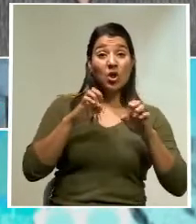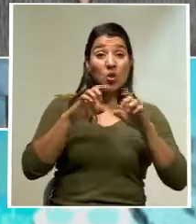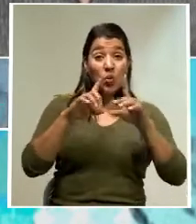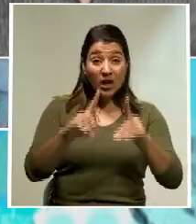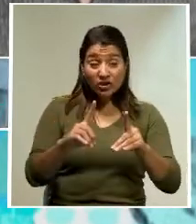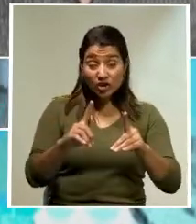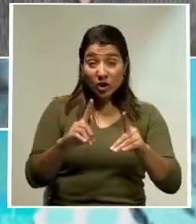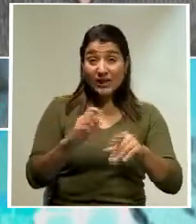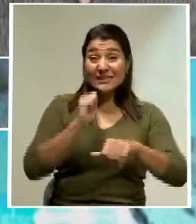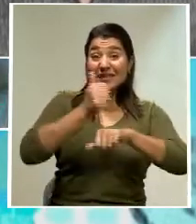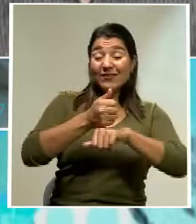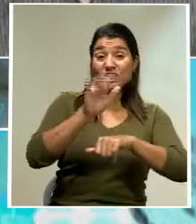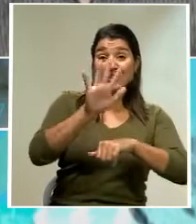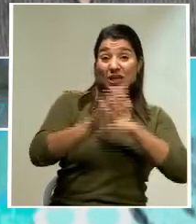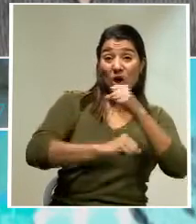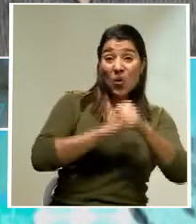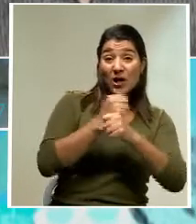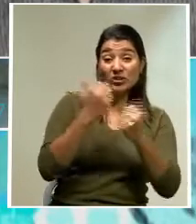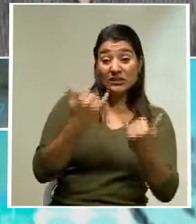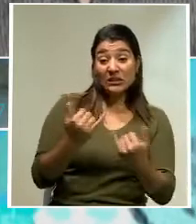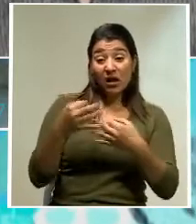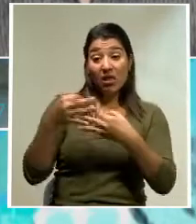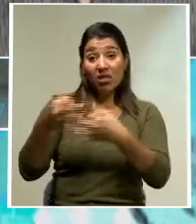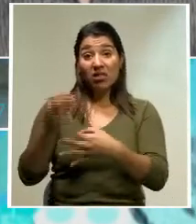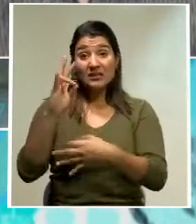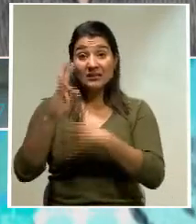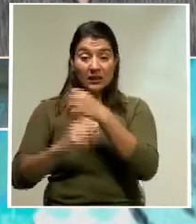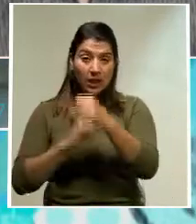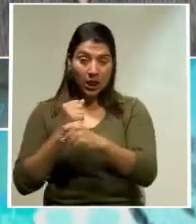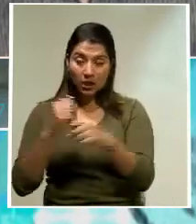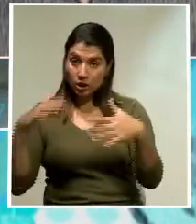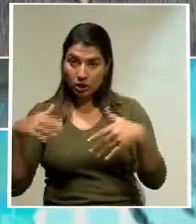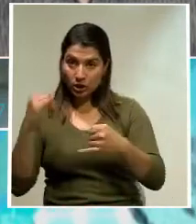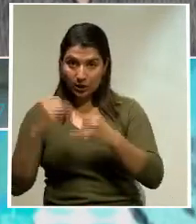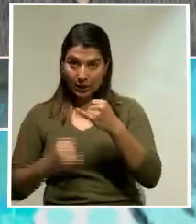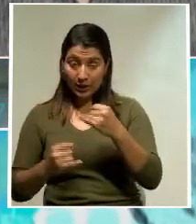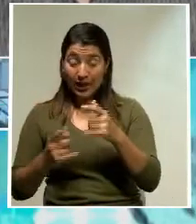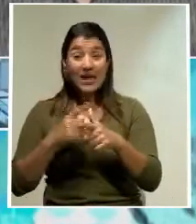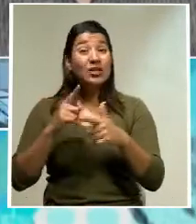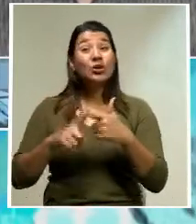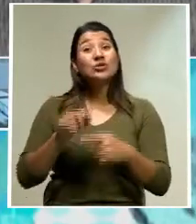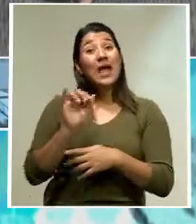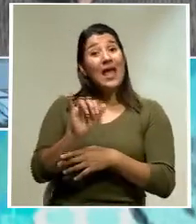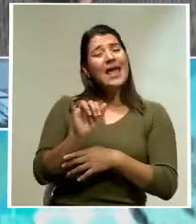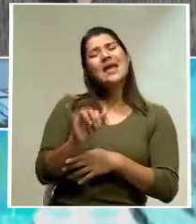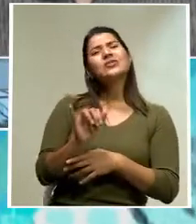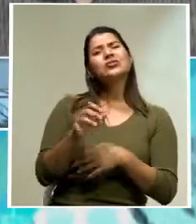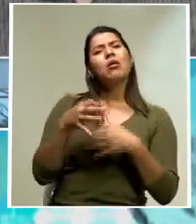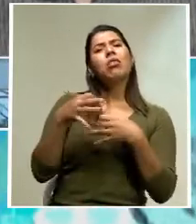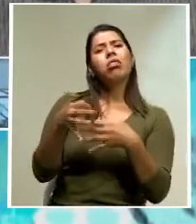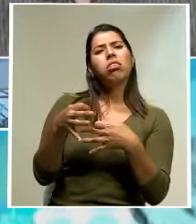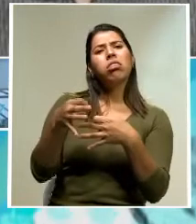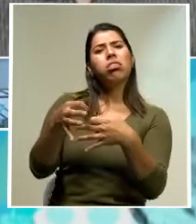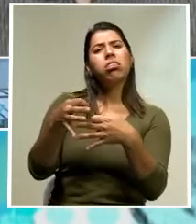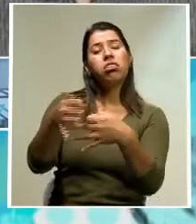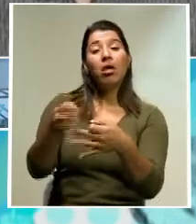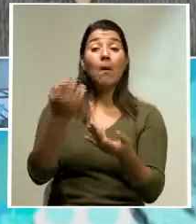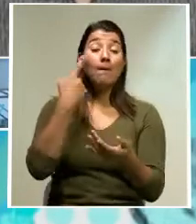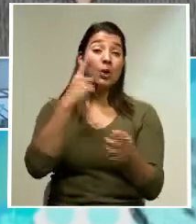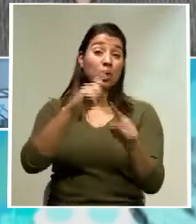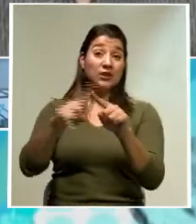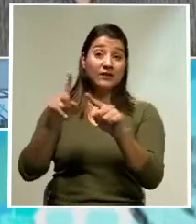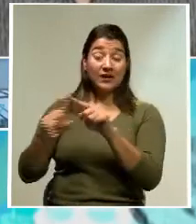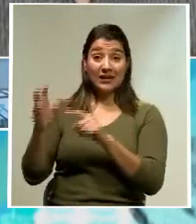Entonces, esta serie de atrasos se presentan por una serie de razones.